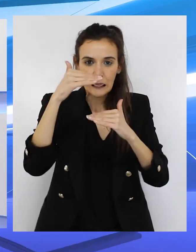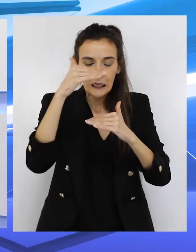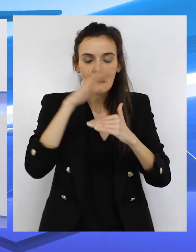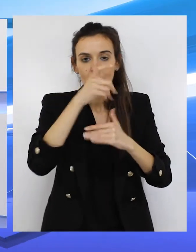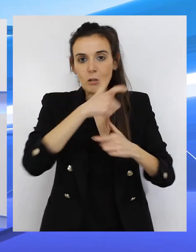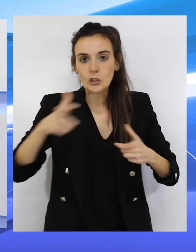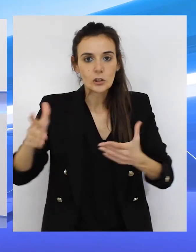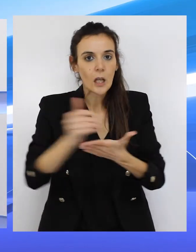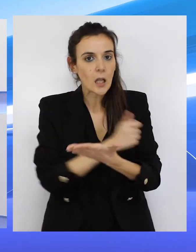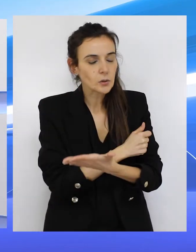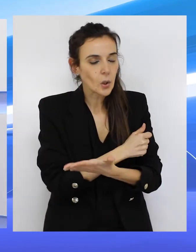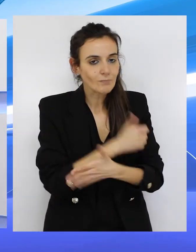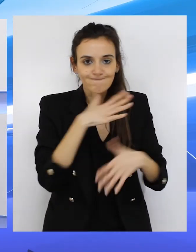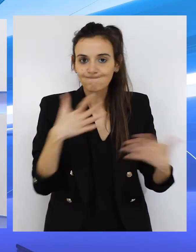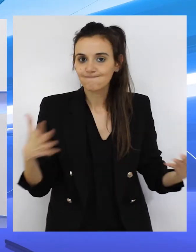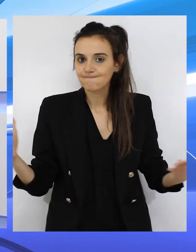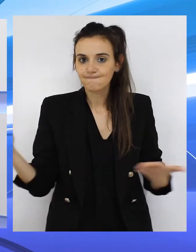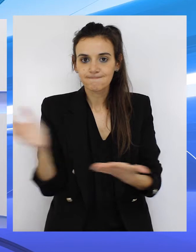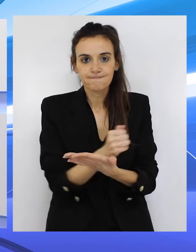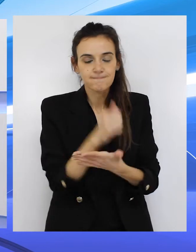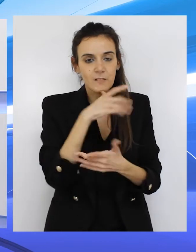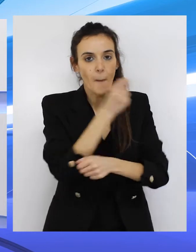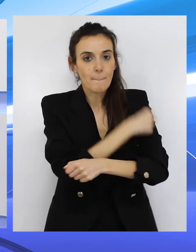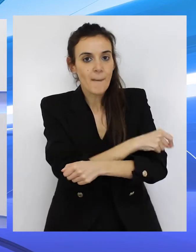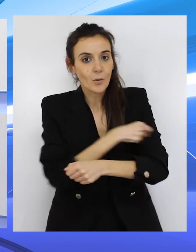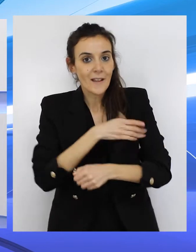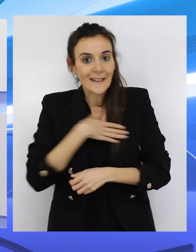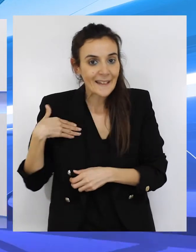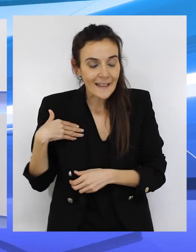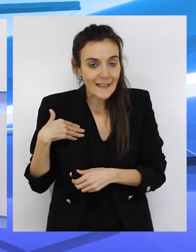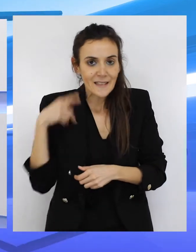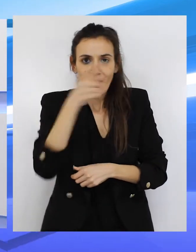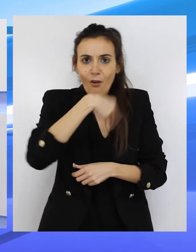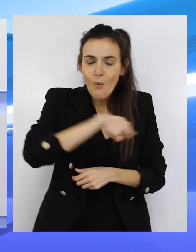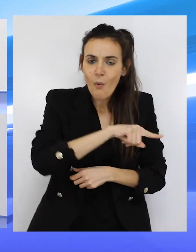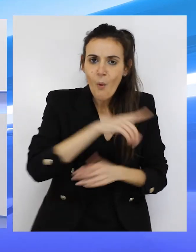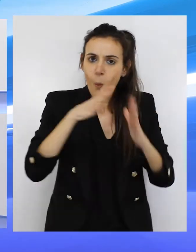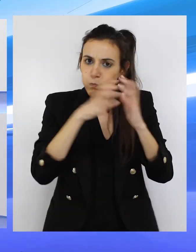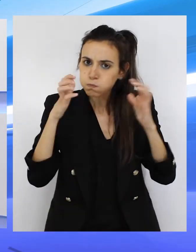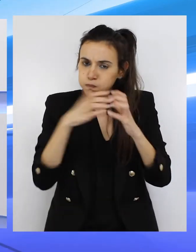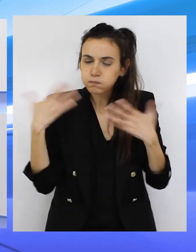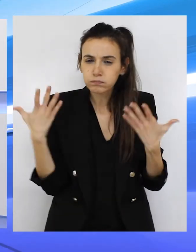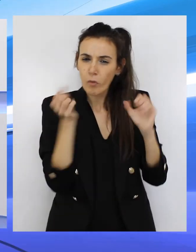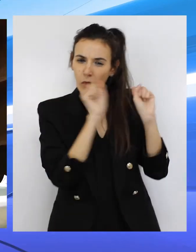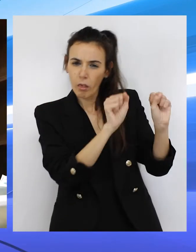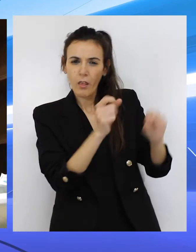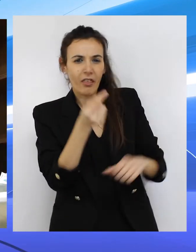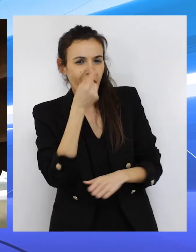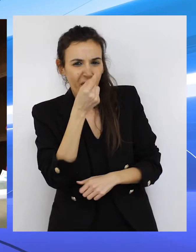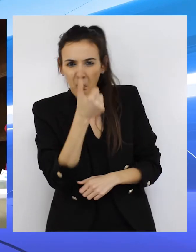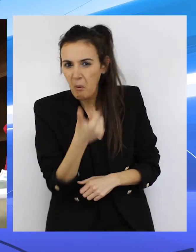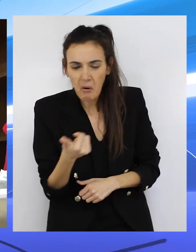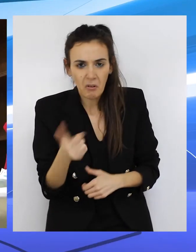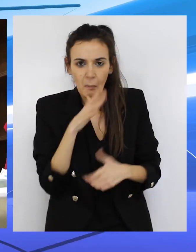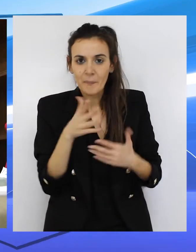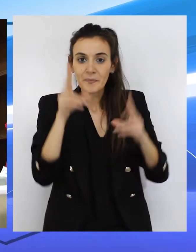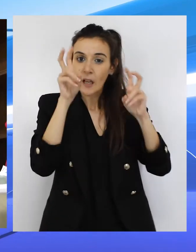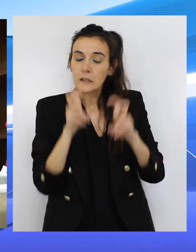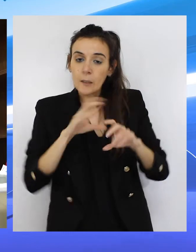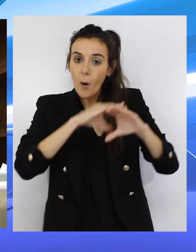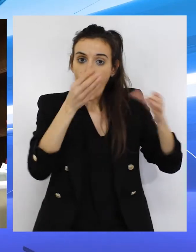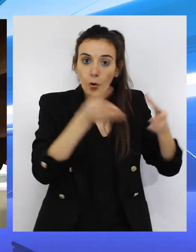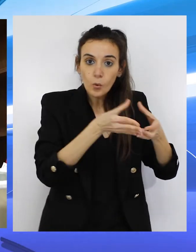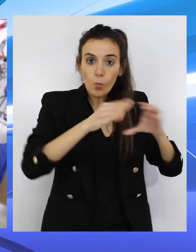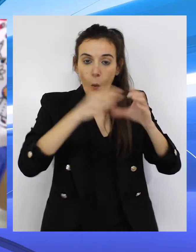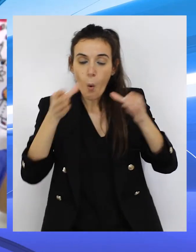quieren vacunarse y tienen ganas de vacunarse. rechazo no hay muchos, la verdad. Con respecto a los grupos que piden